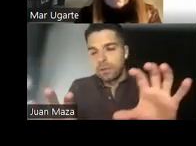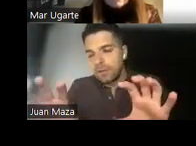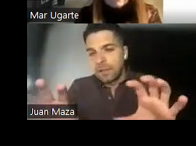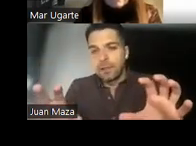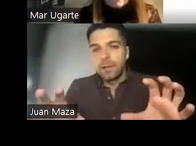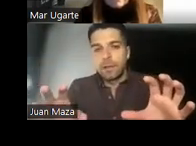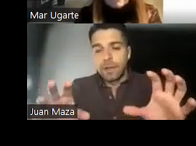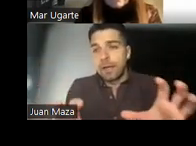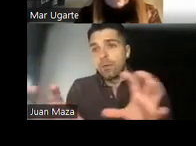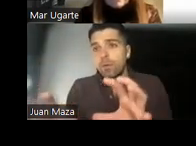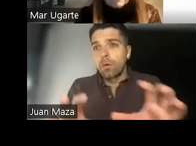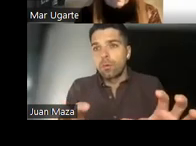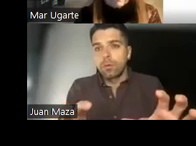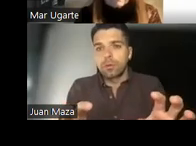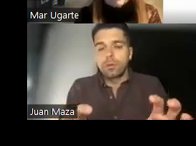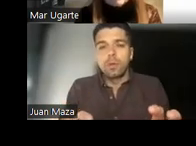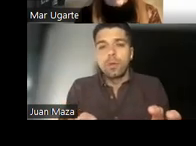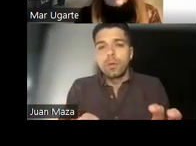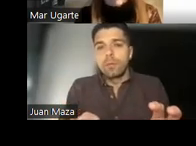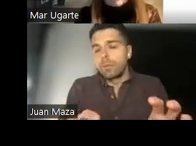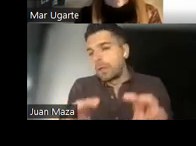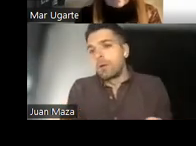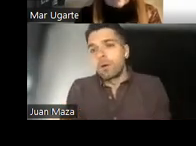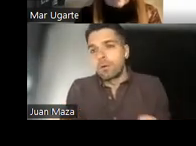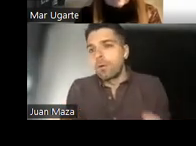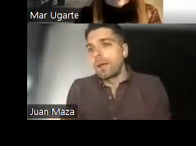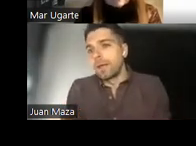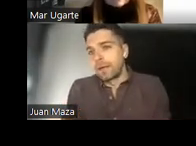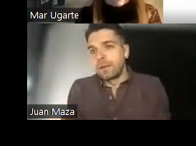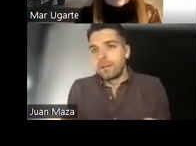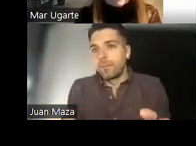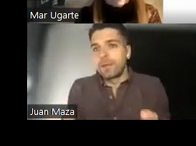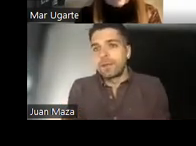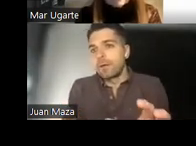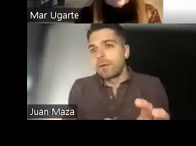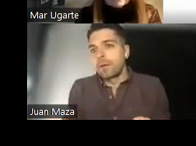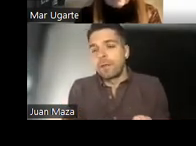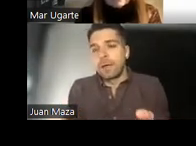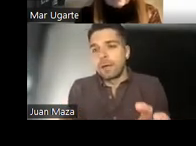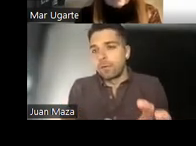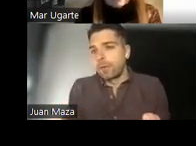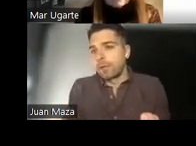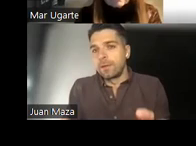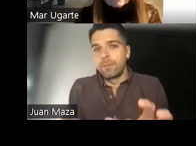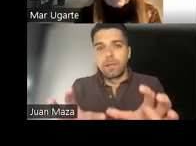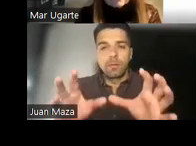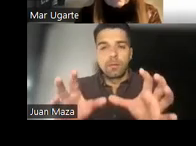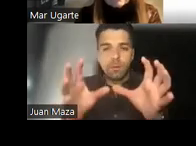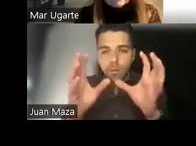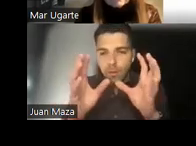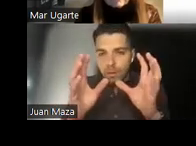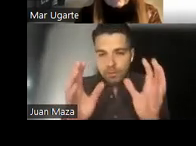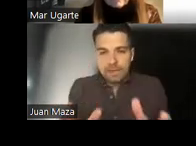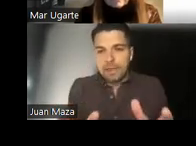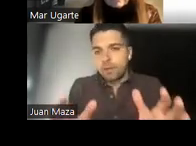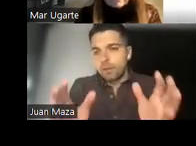de señal, generar un olor u otro, pues el olor no va a llegar. Y puede ser lo que decía Rubén, siempre un